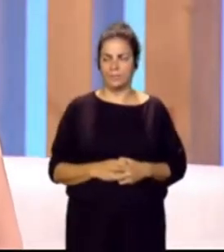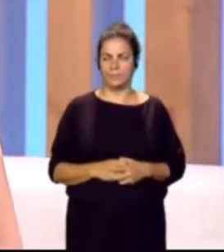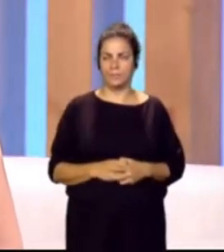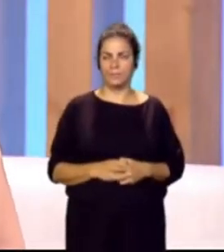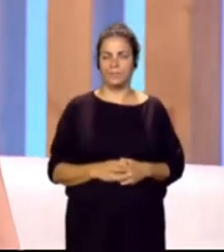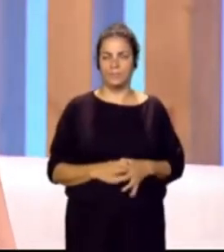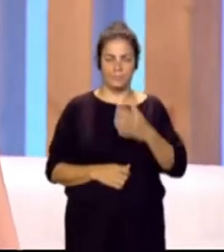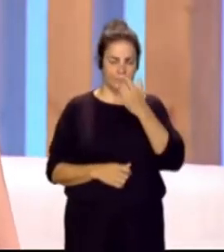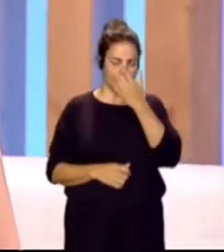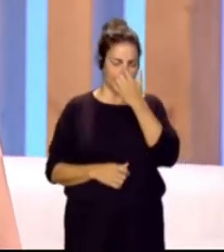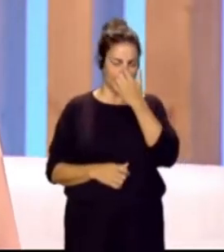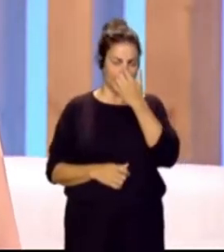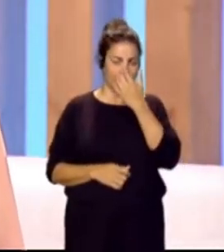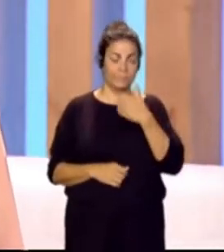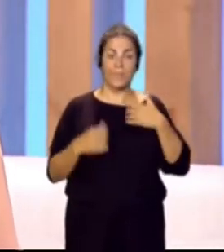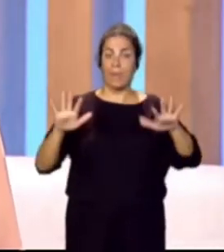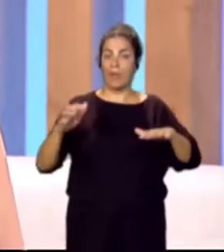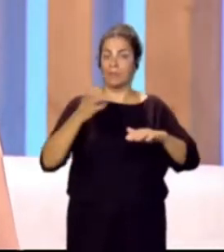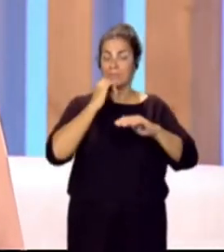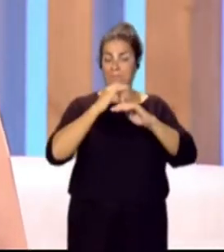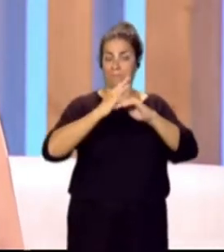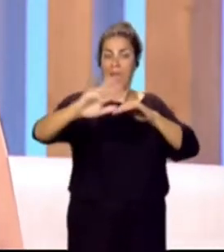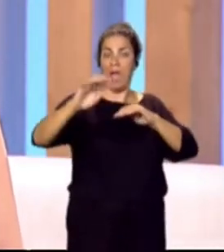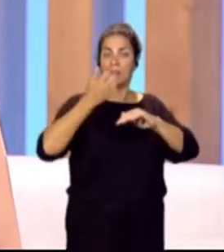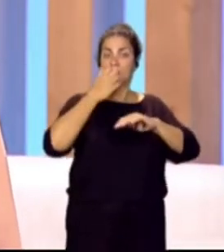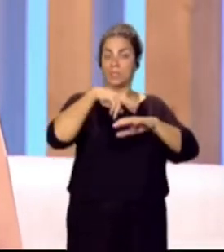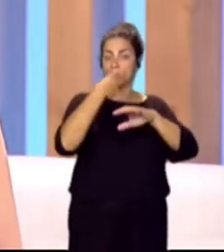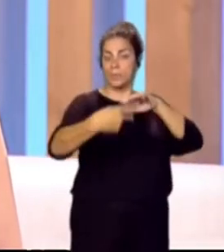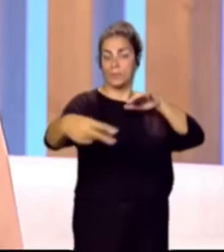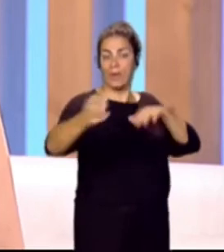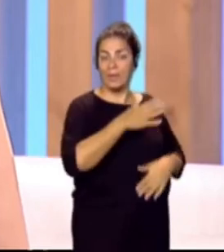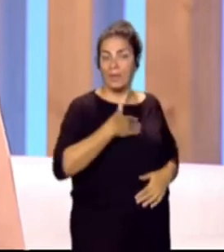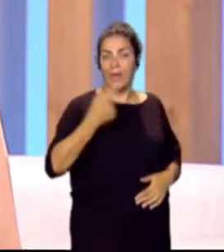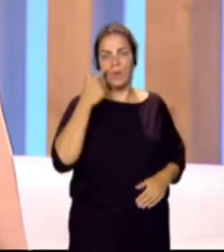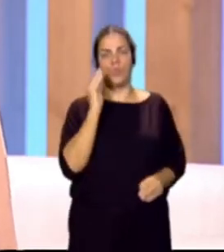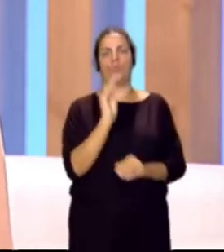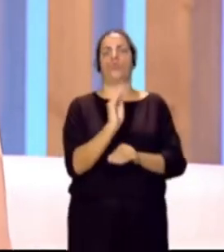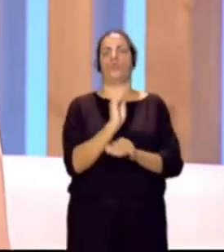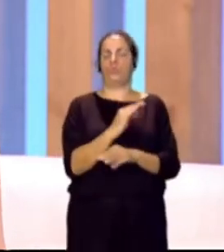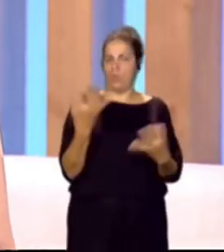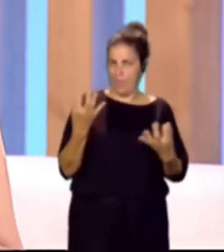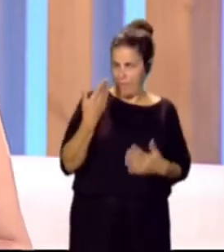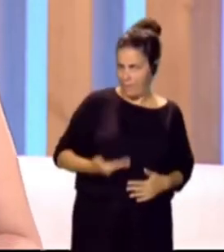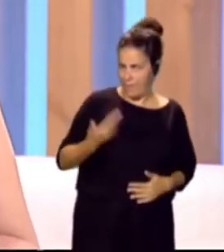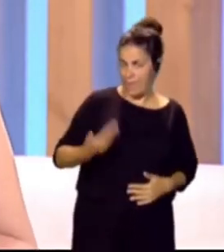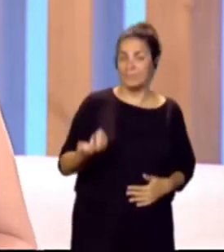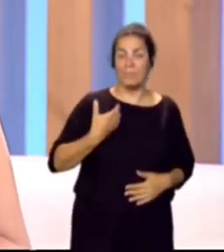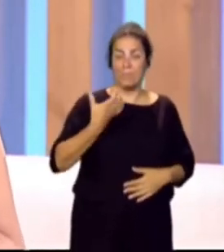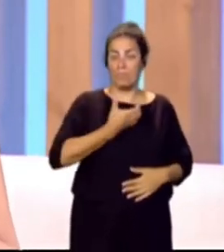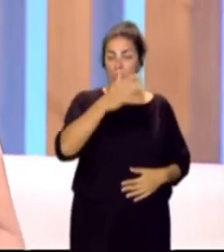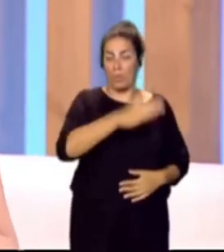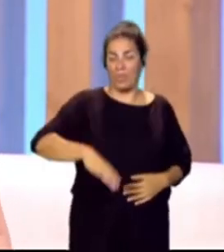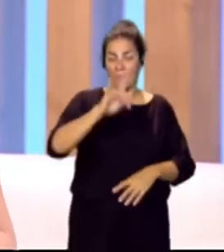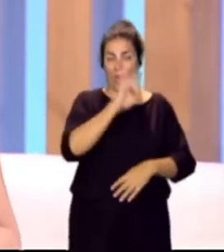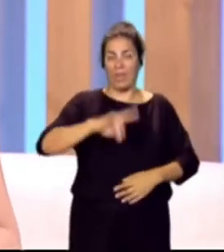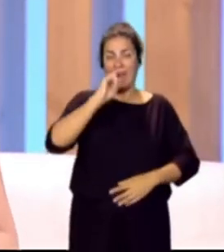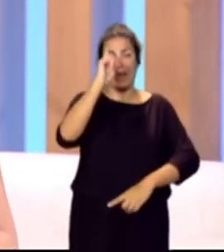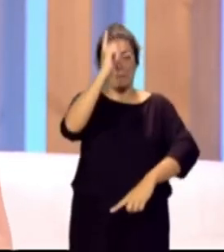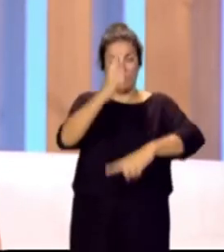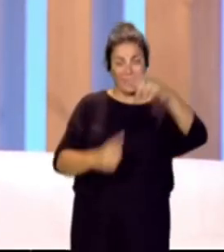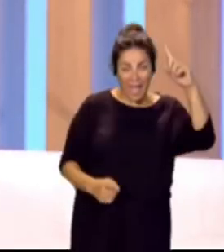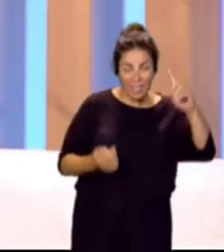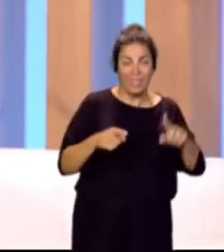Pero a la hora de meternos en el mar es muy importante que seamos precavidos. En la mitad de los municipios de Canarias hubo el año pasado